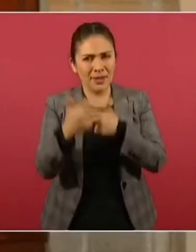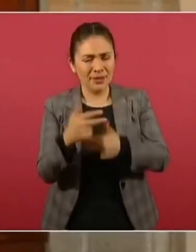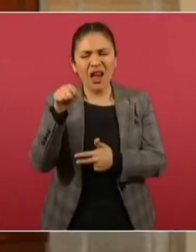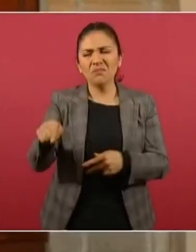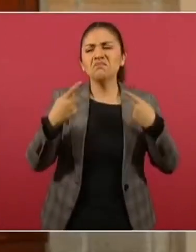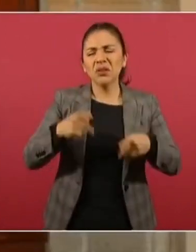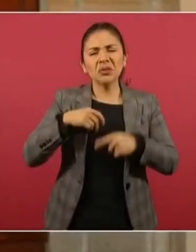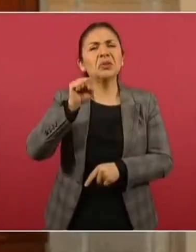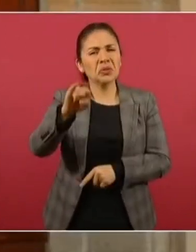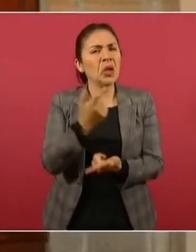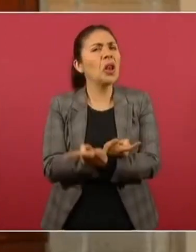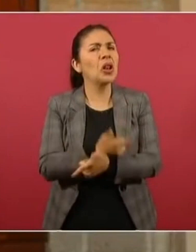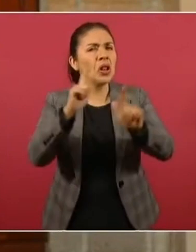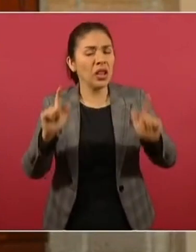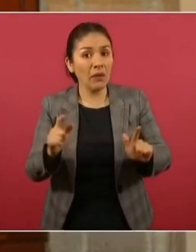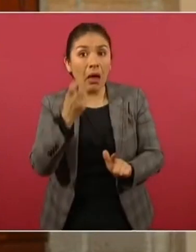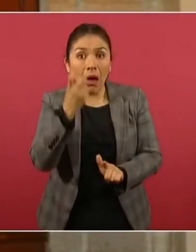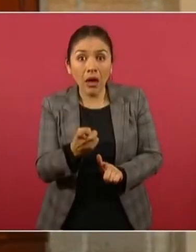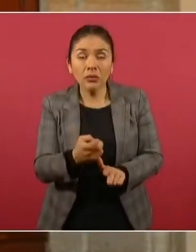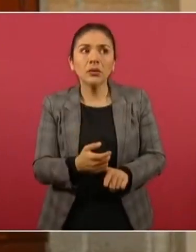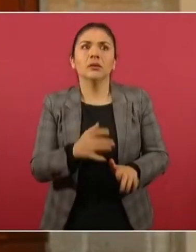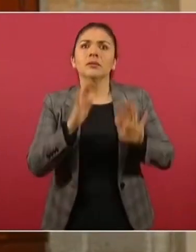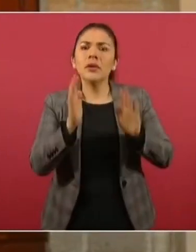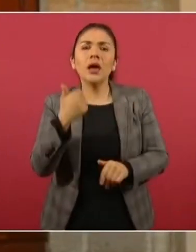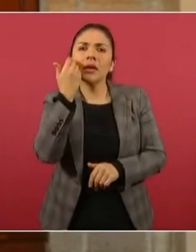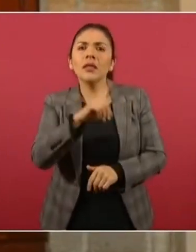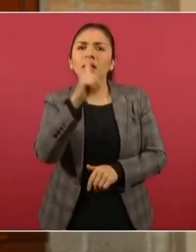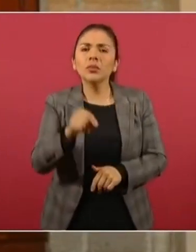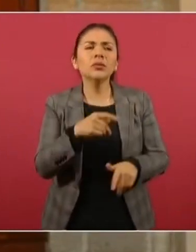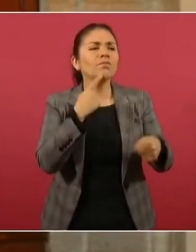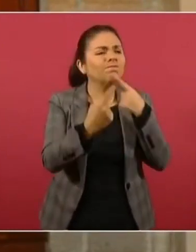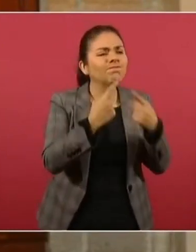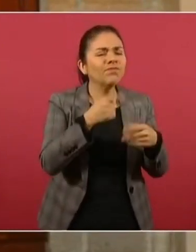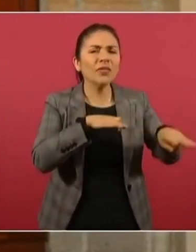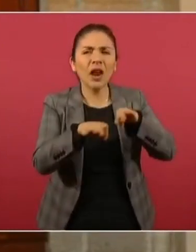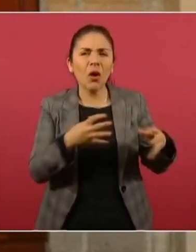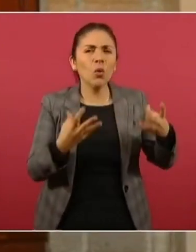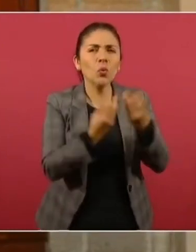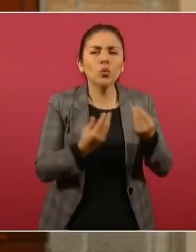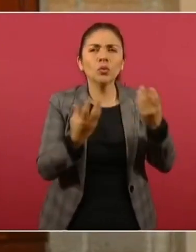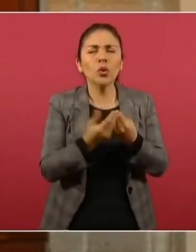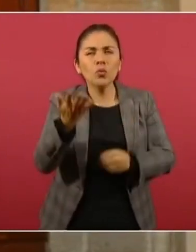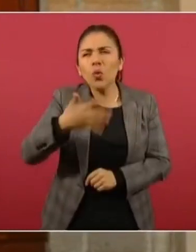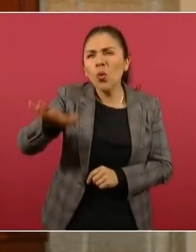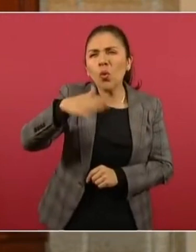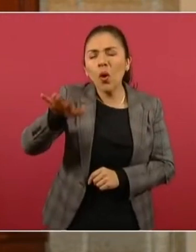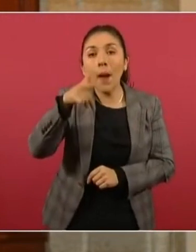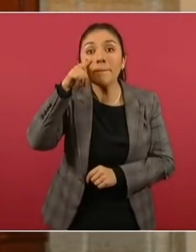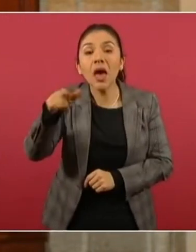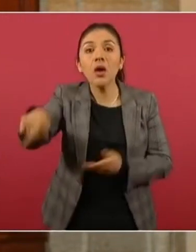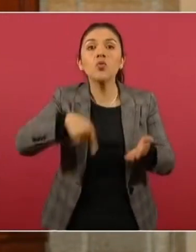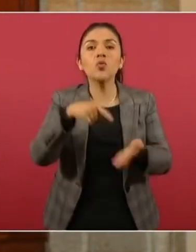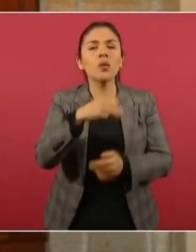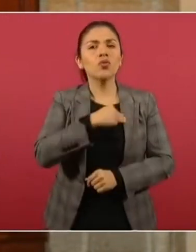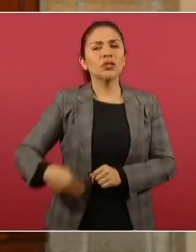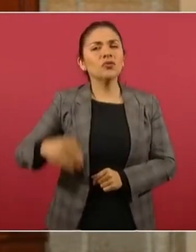persona, se mantuvieron los trabajos de campo y de gabinete y se logró la ubicación en el municipio de San